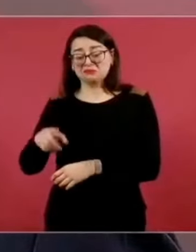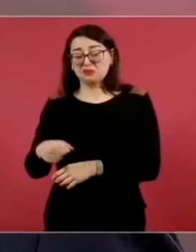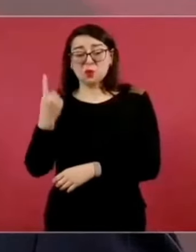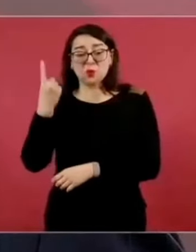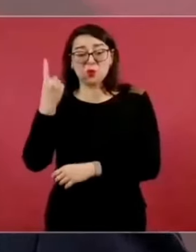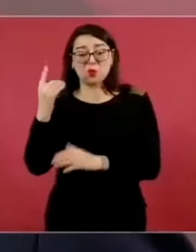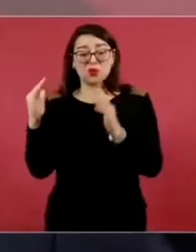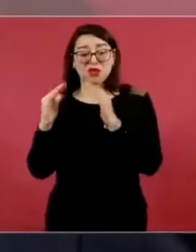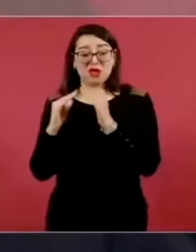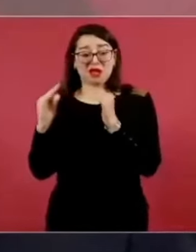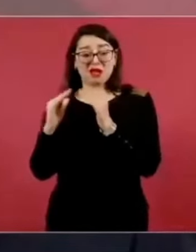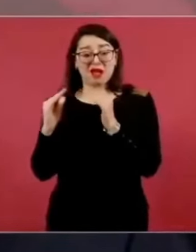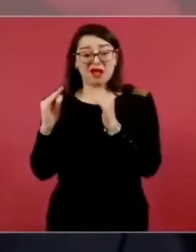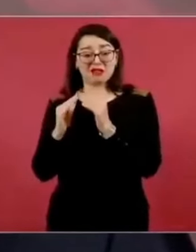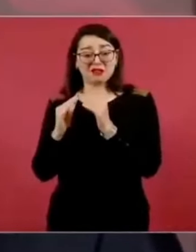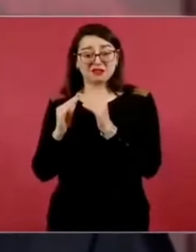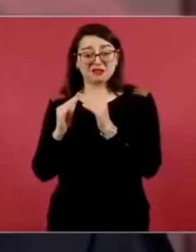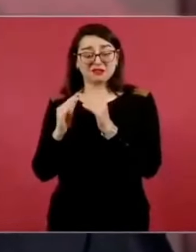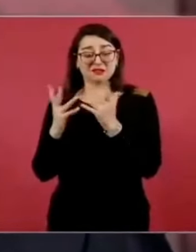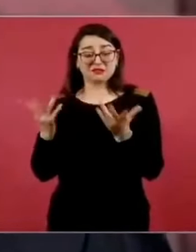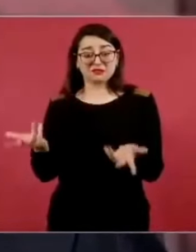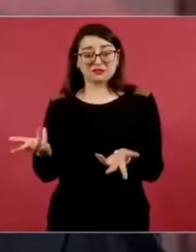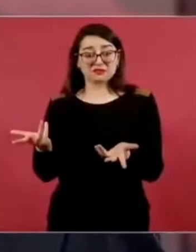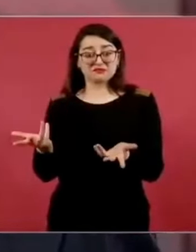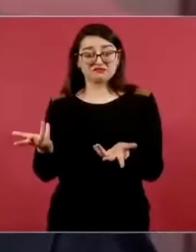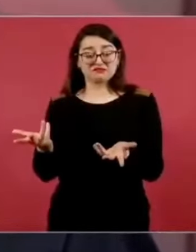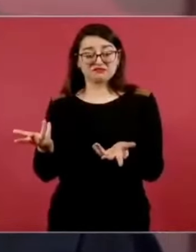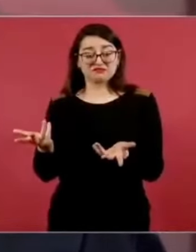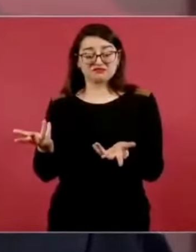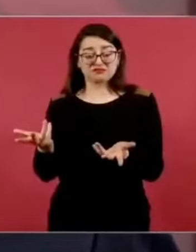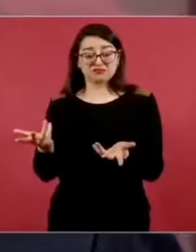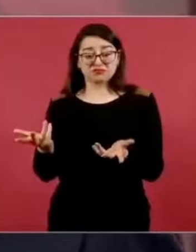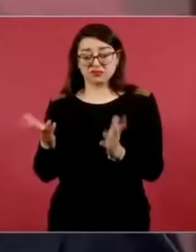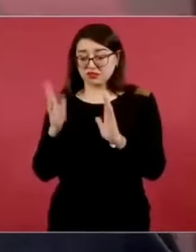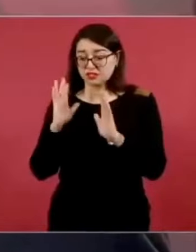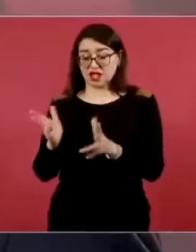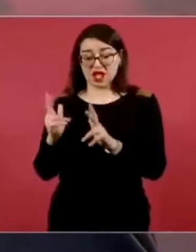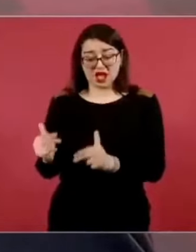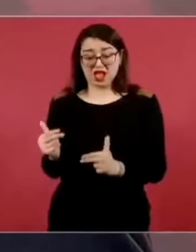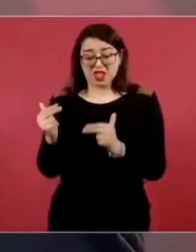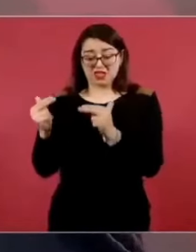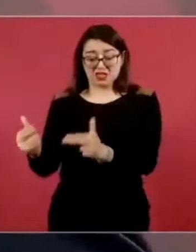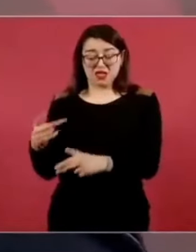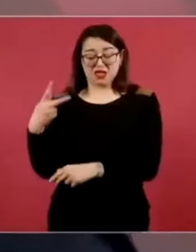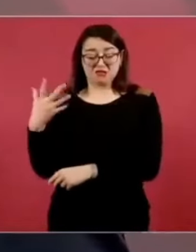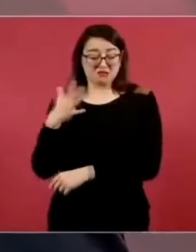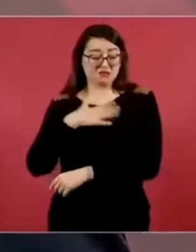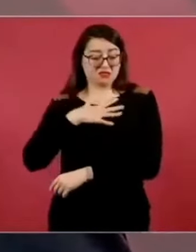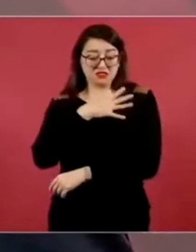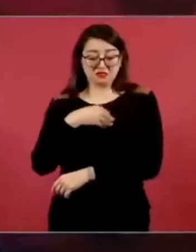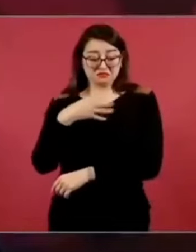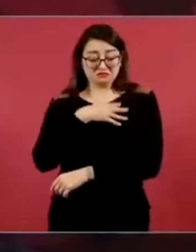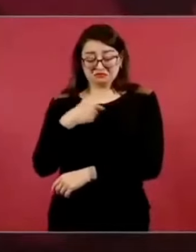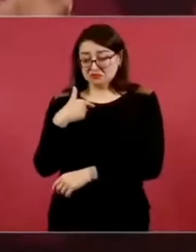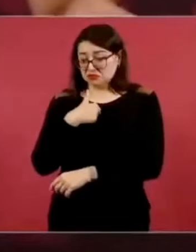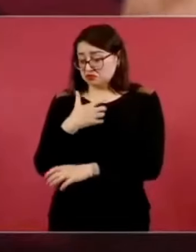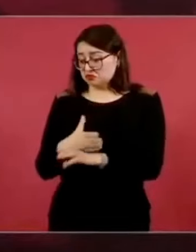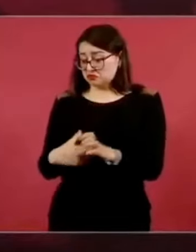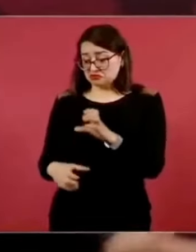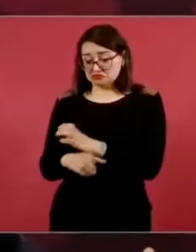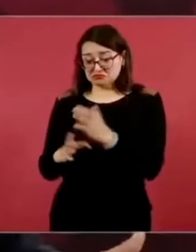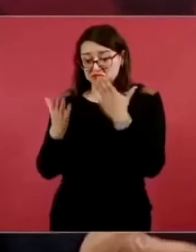que por cierto, ya la entregué a mis cuatro hijos. No tengo nada. Mis